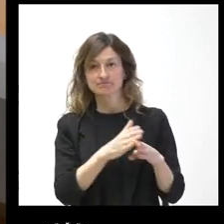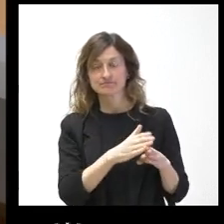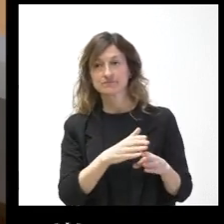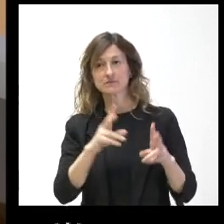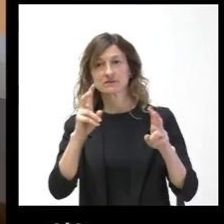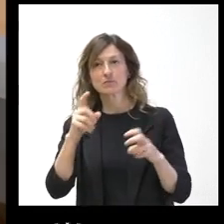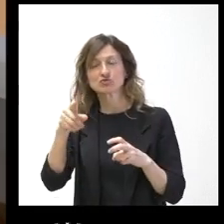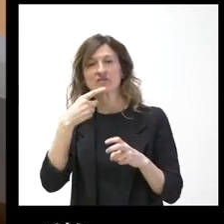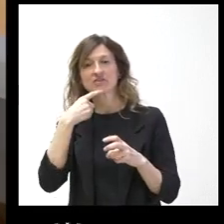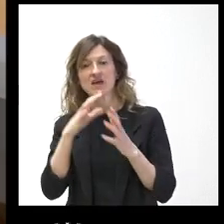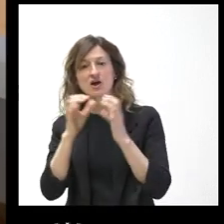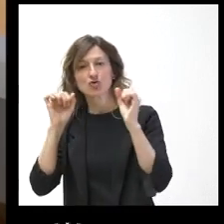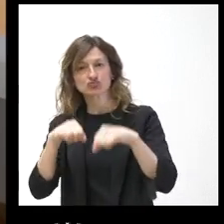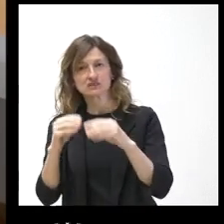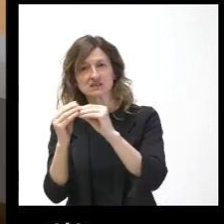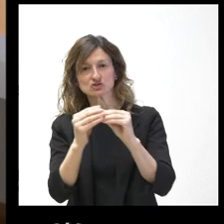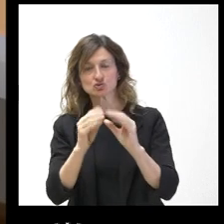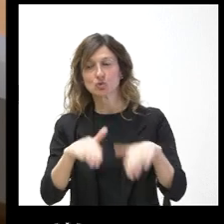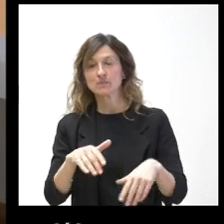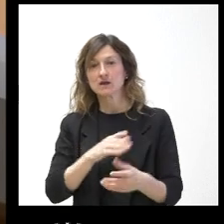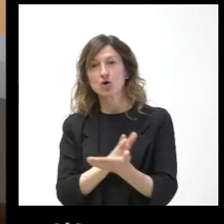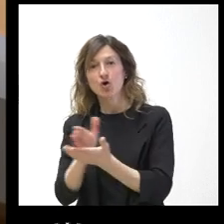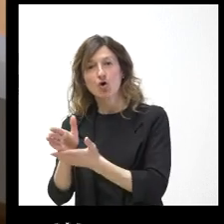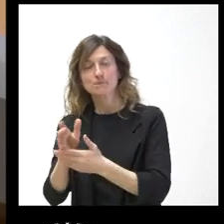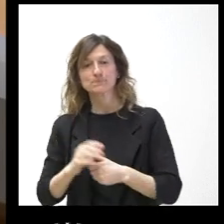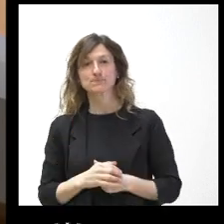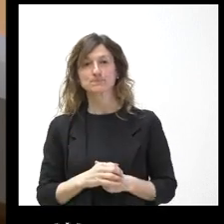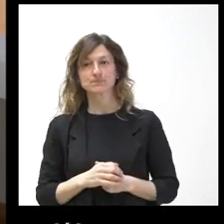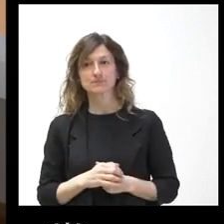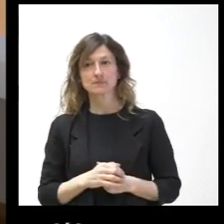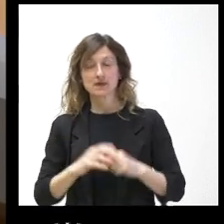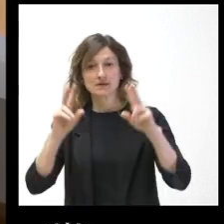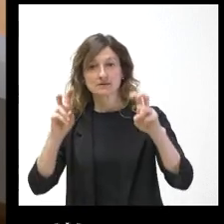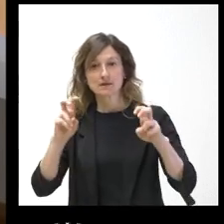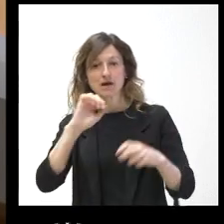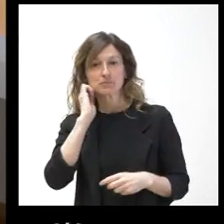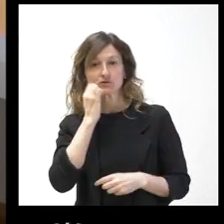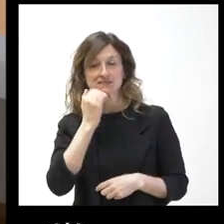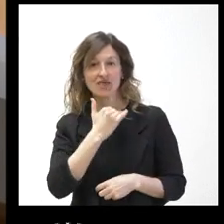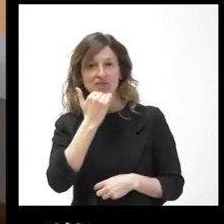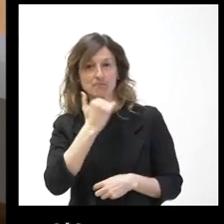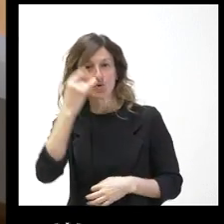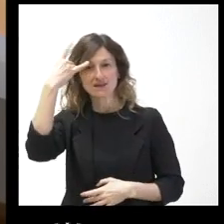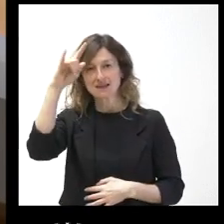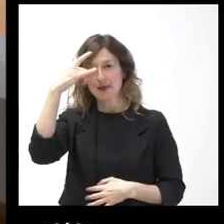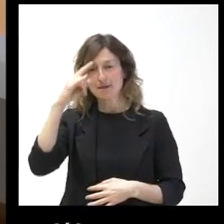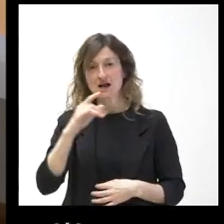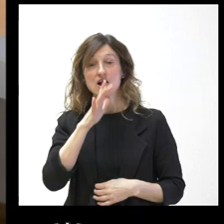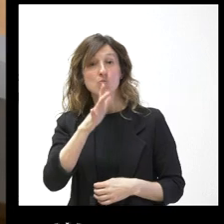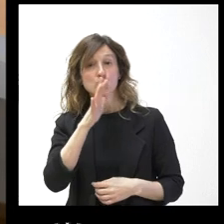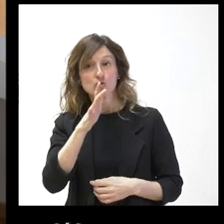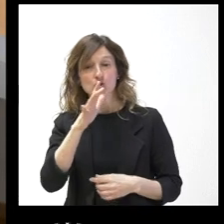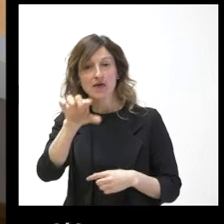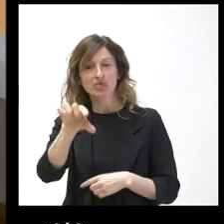consenso que usted proclama y luego, por otra parte, respecto a las protestas que está habiendo en Zamora y Salamanca por la